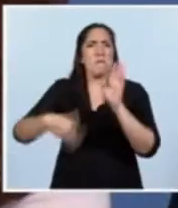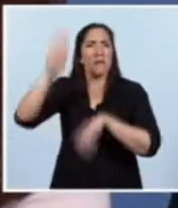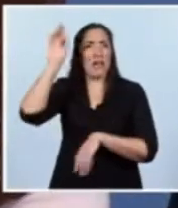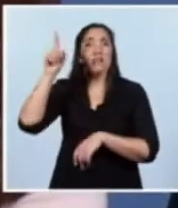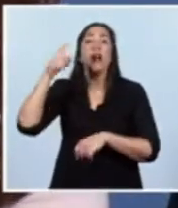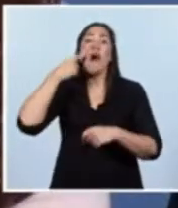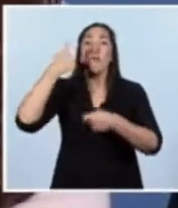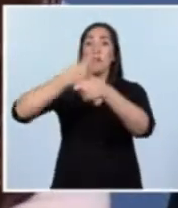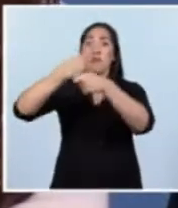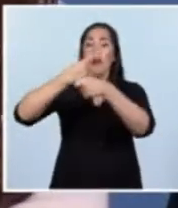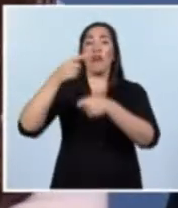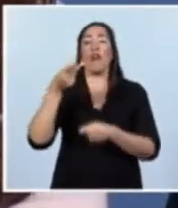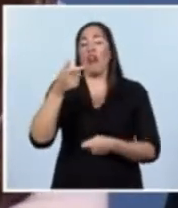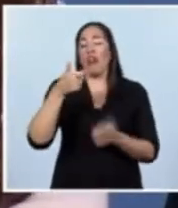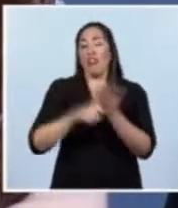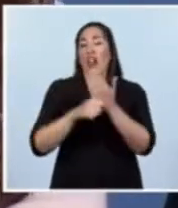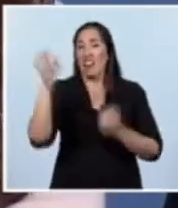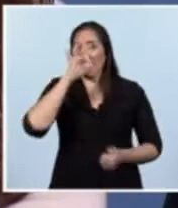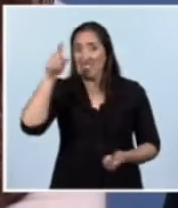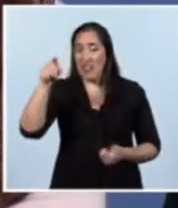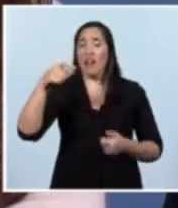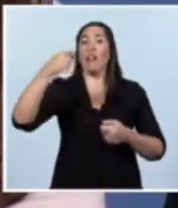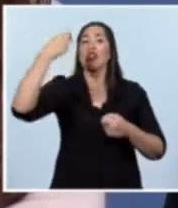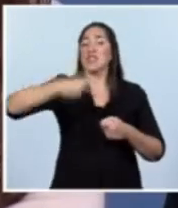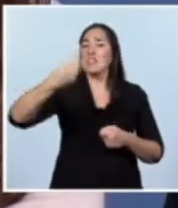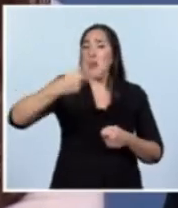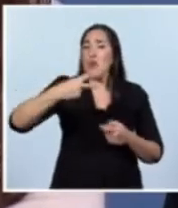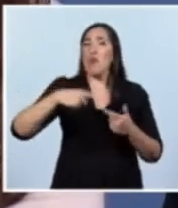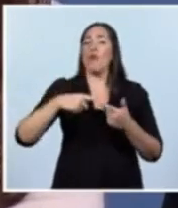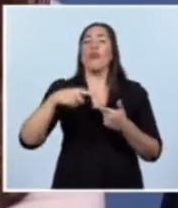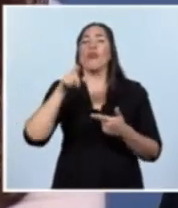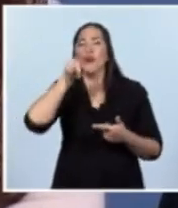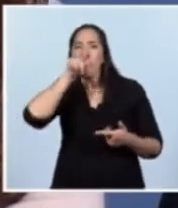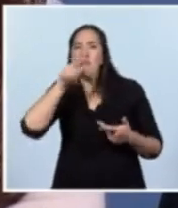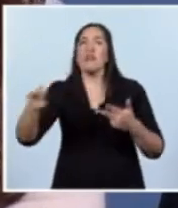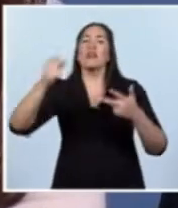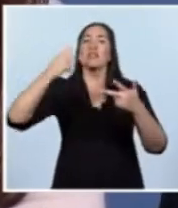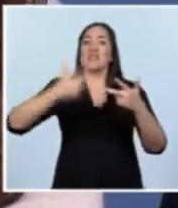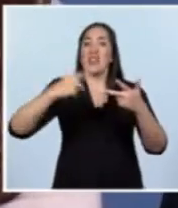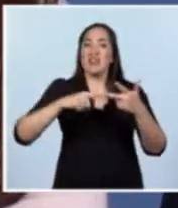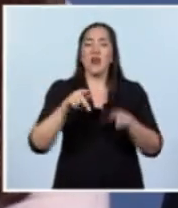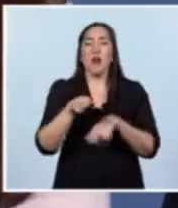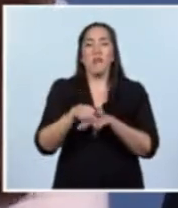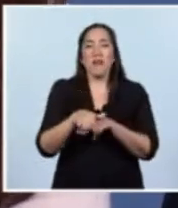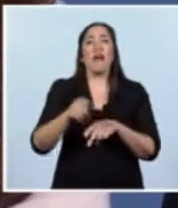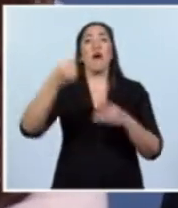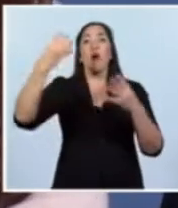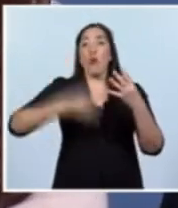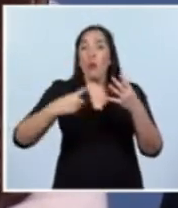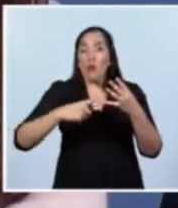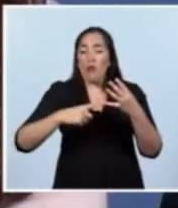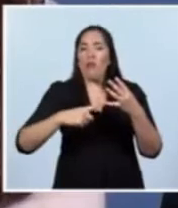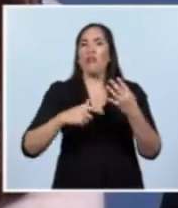la cuarta, primero es carne porcina, segunda aviar, tercero pescado y recién cuarto y muy